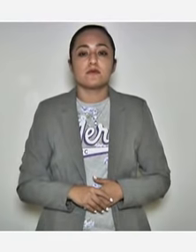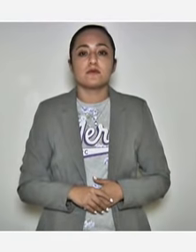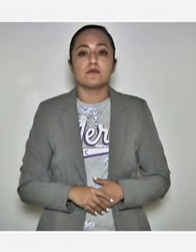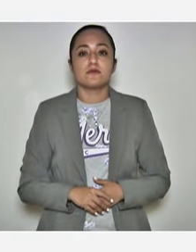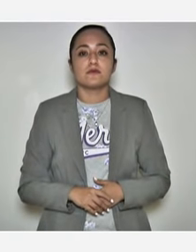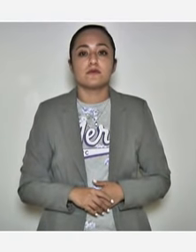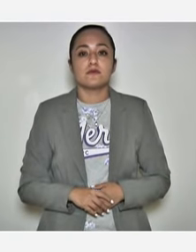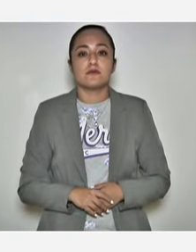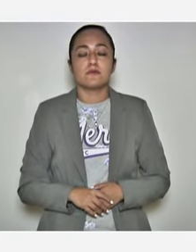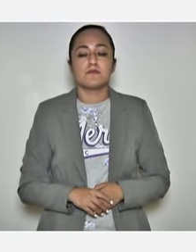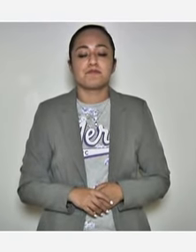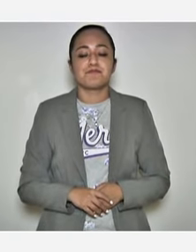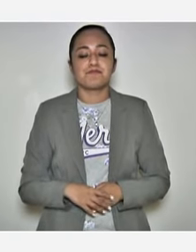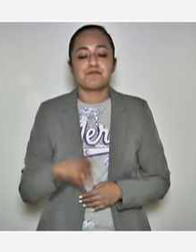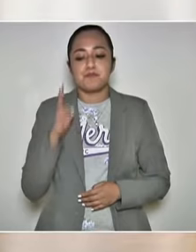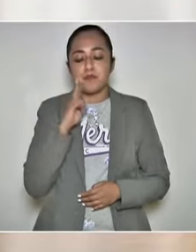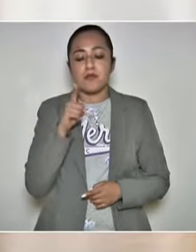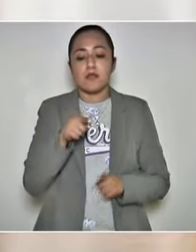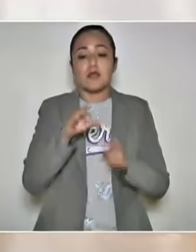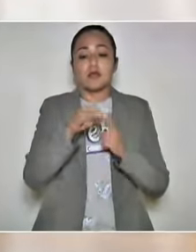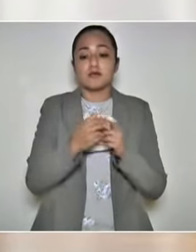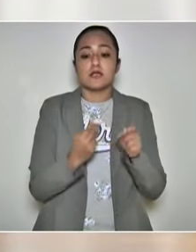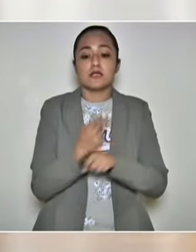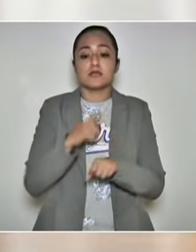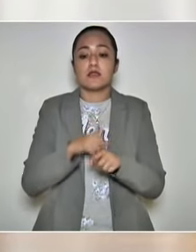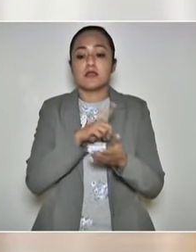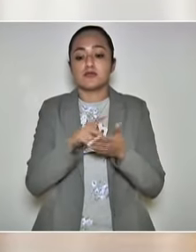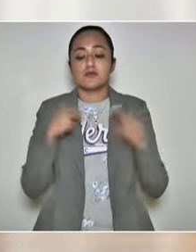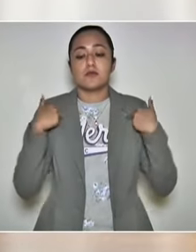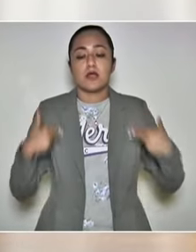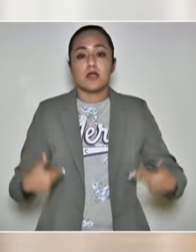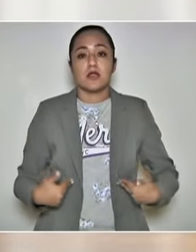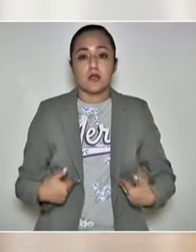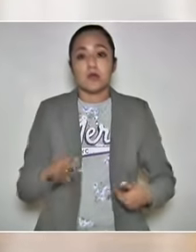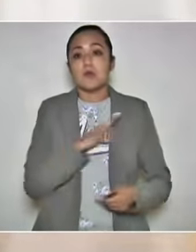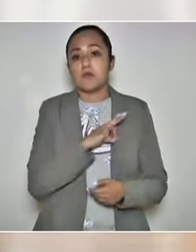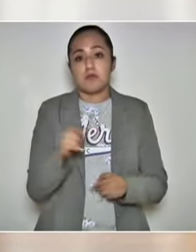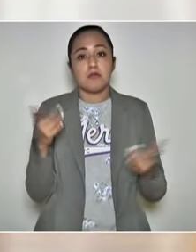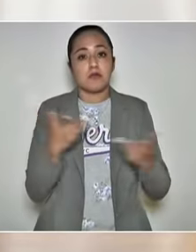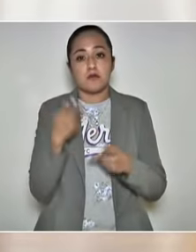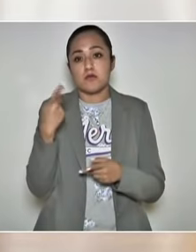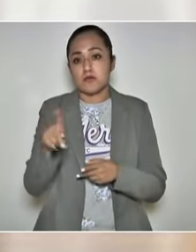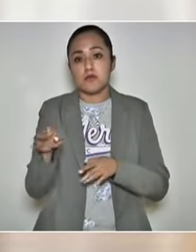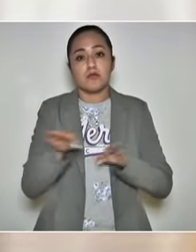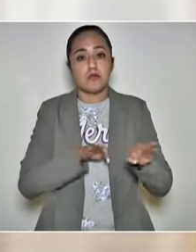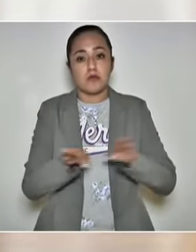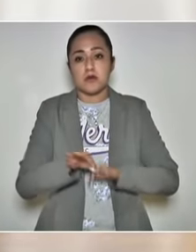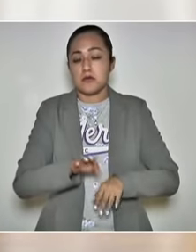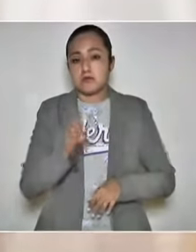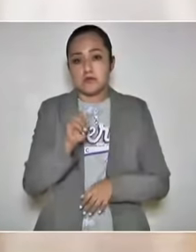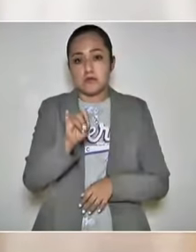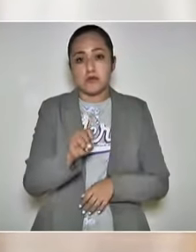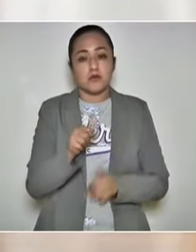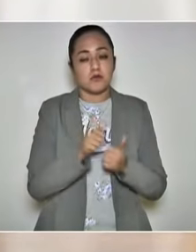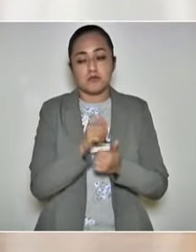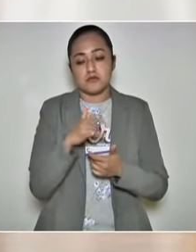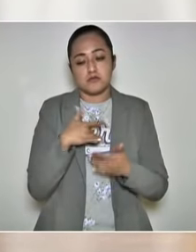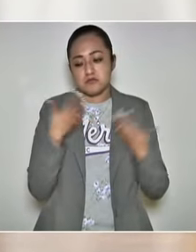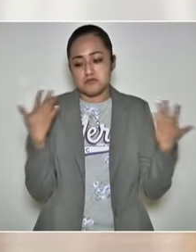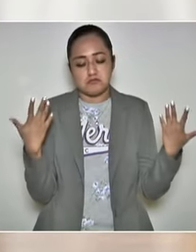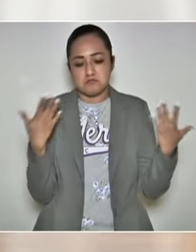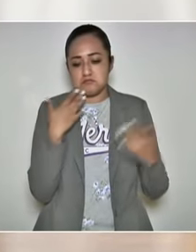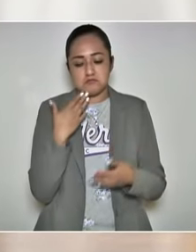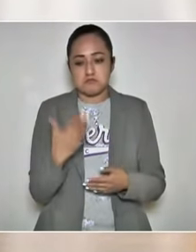A ver, la Comisión Nacional de Derechos Humanos puede desarrollar sus actividades en todos los sentidos,